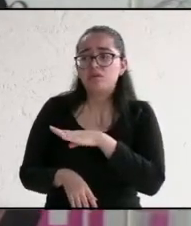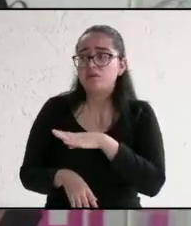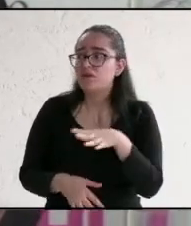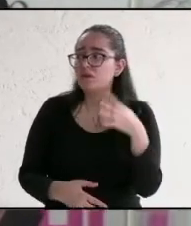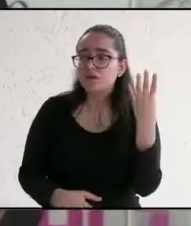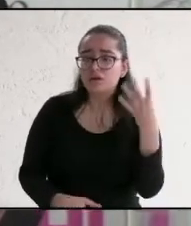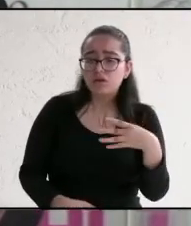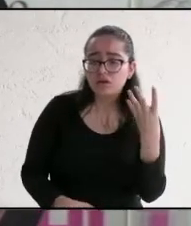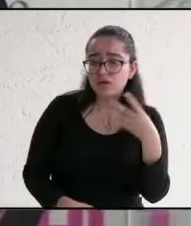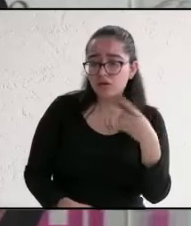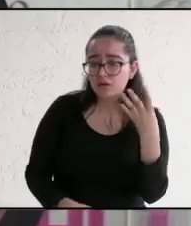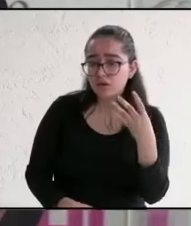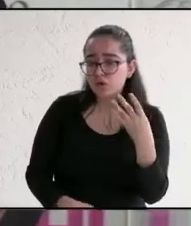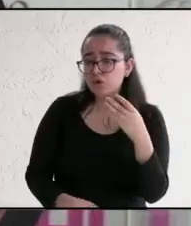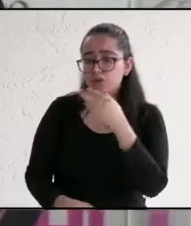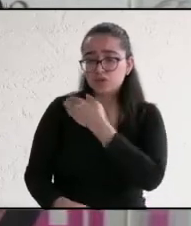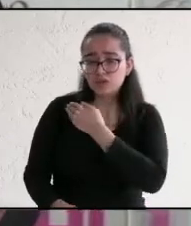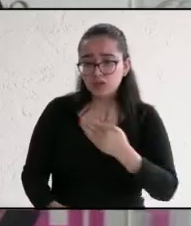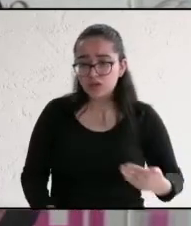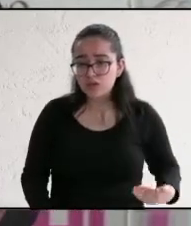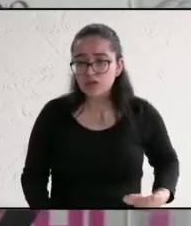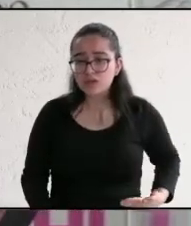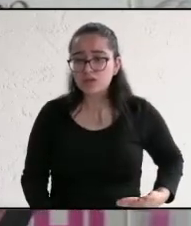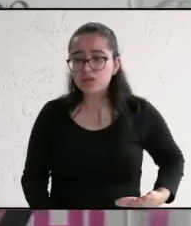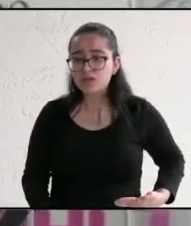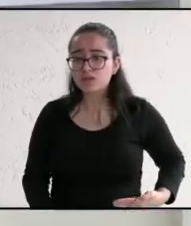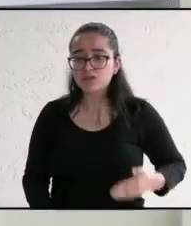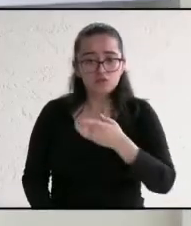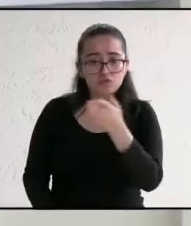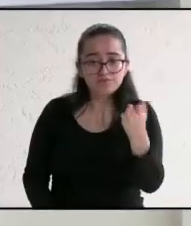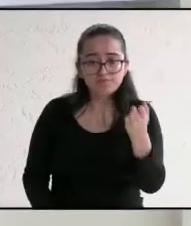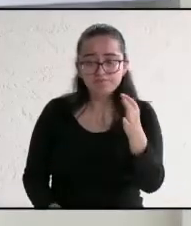candidatos elegir al mejor. Ustedes tienen la última palabra.